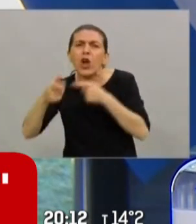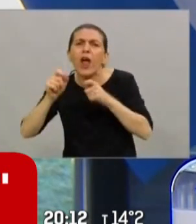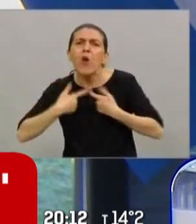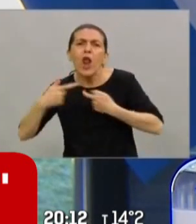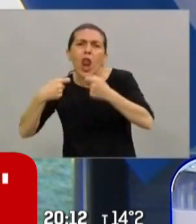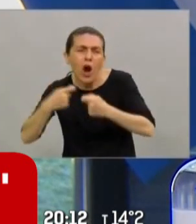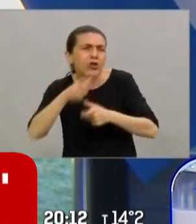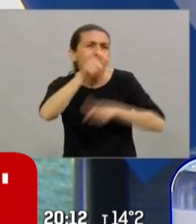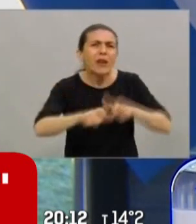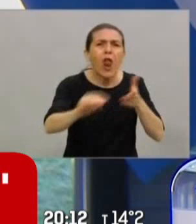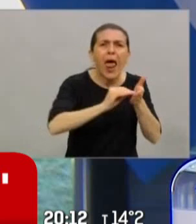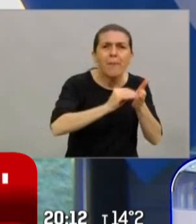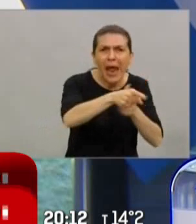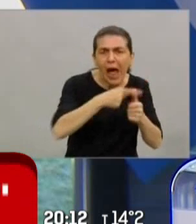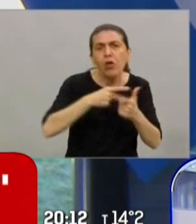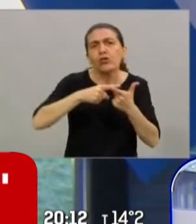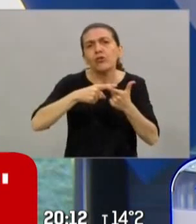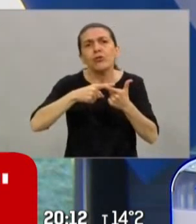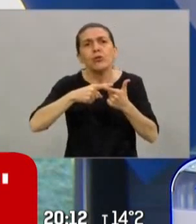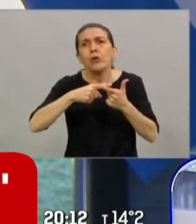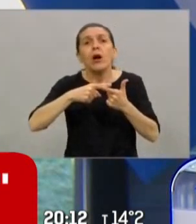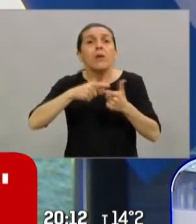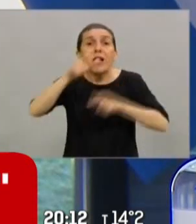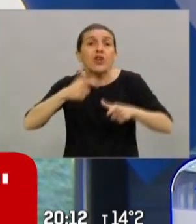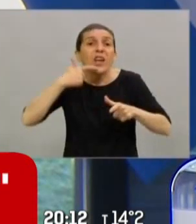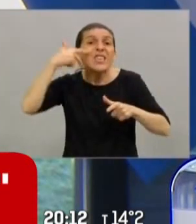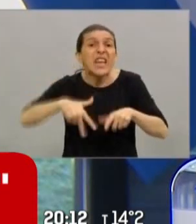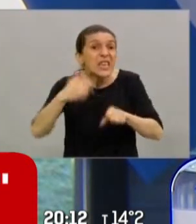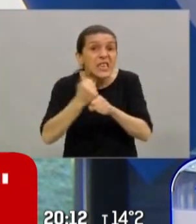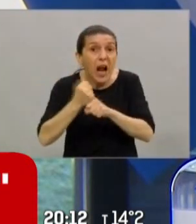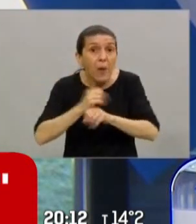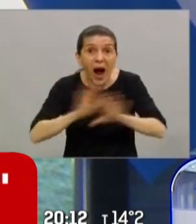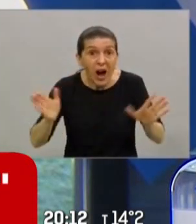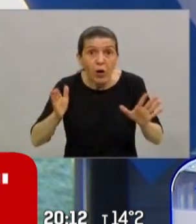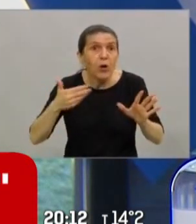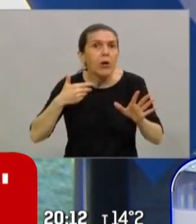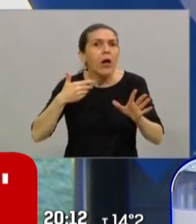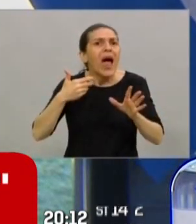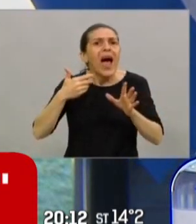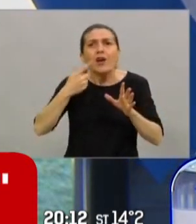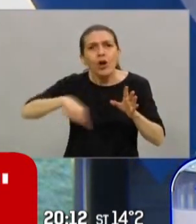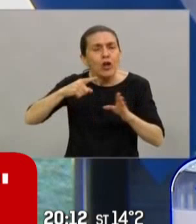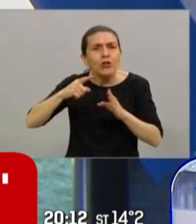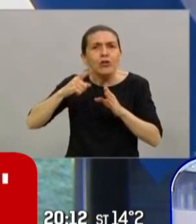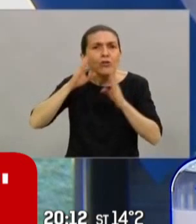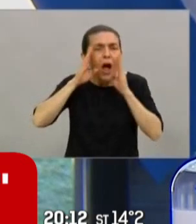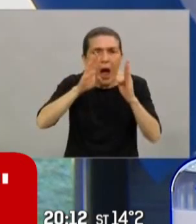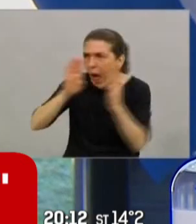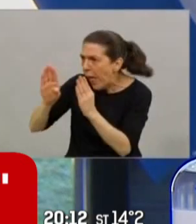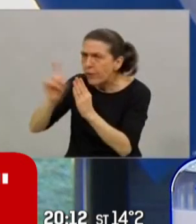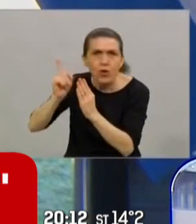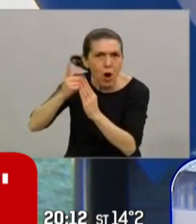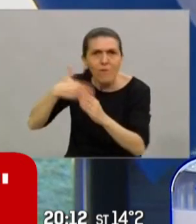a los trabajadores, a los que están sin trabajo, que no vamos a dejarlos abandonados en este tiempo.